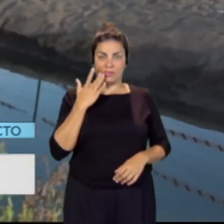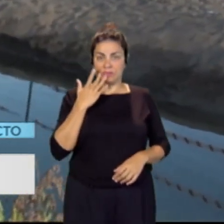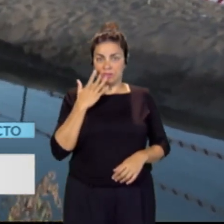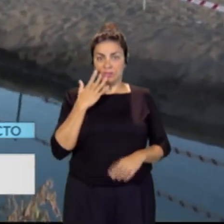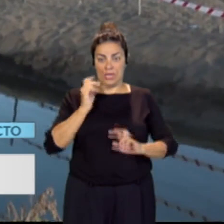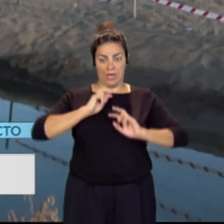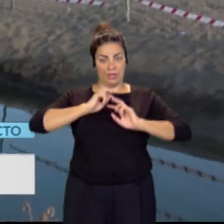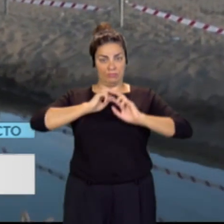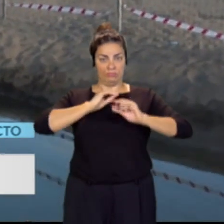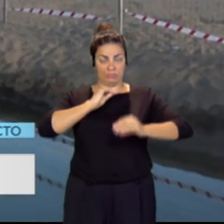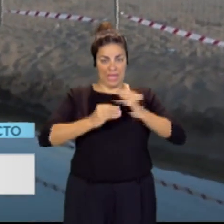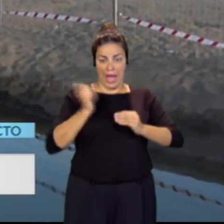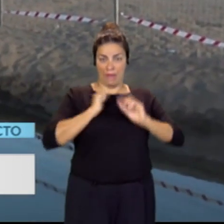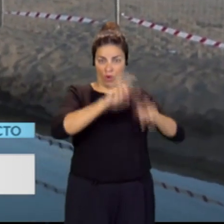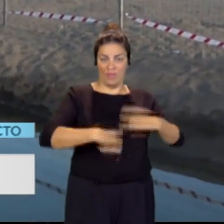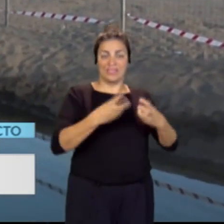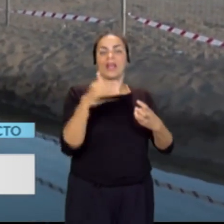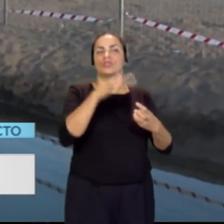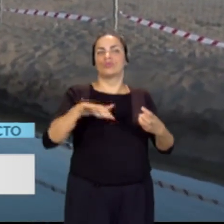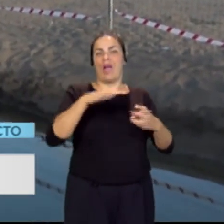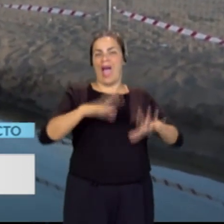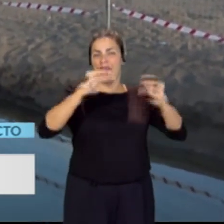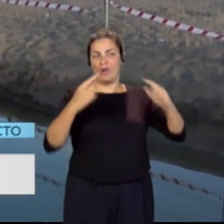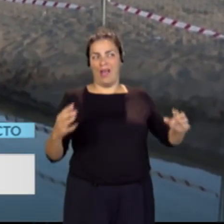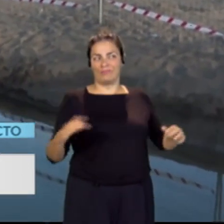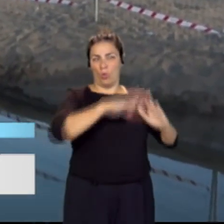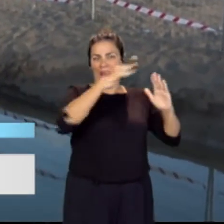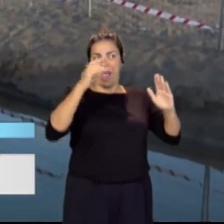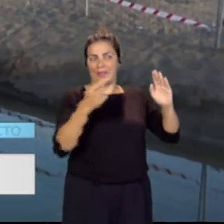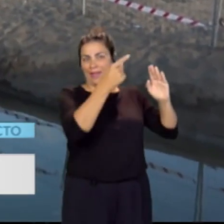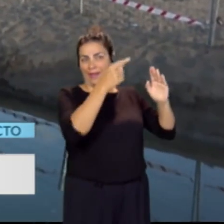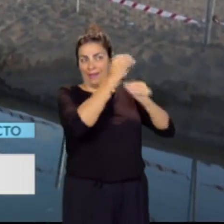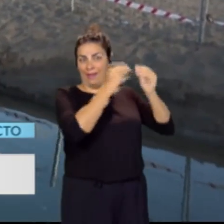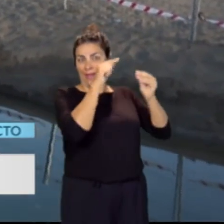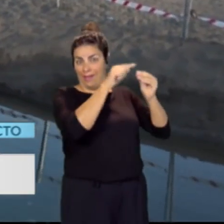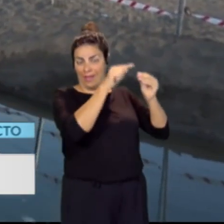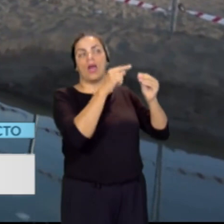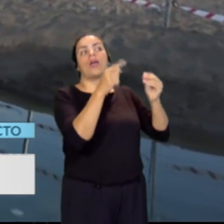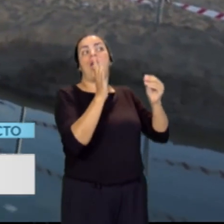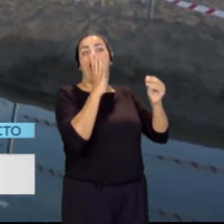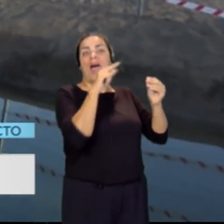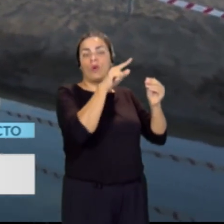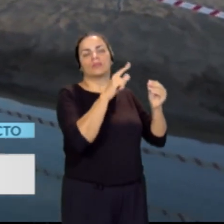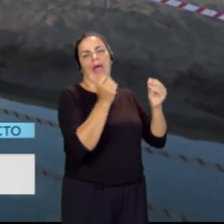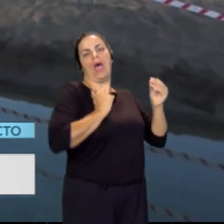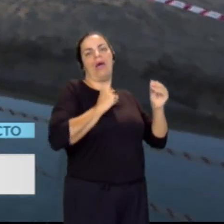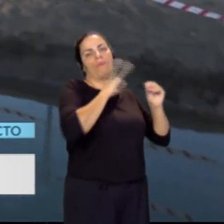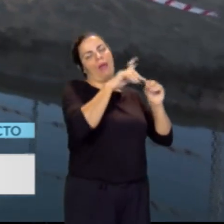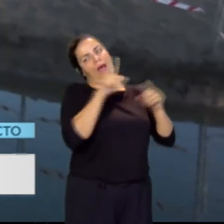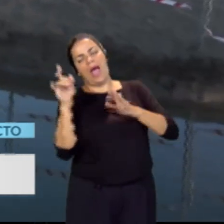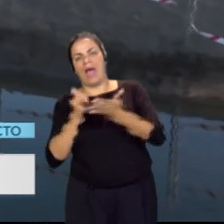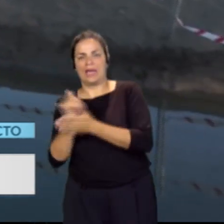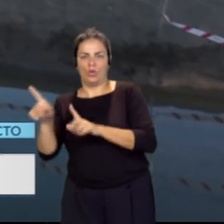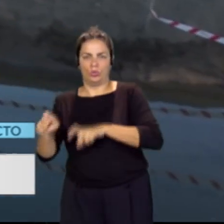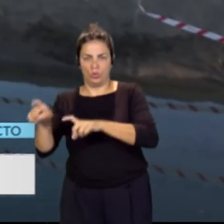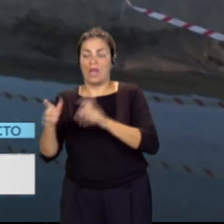alta de Arona, lo que estamos es reutilizando todo ese agua para agricultura. Con lo cual, ahora el